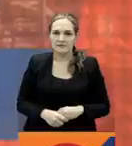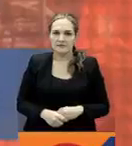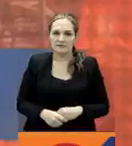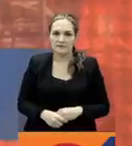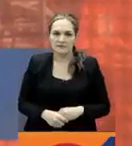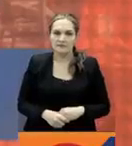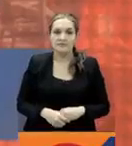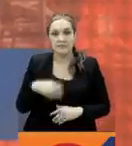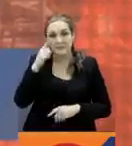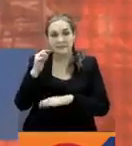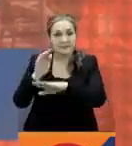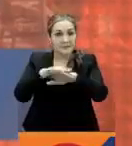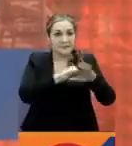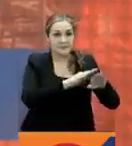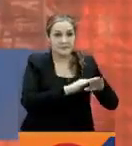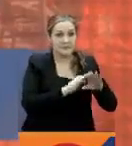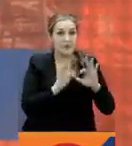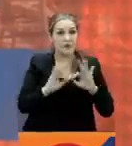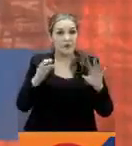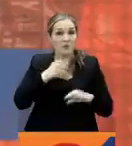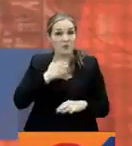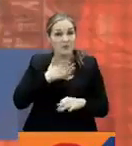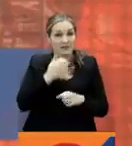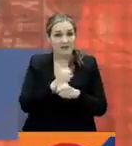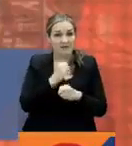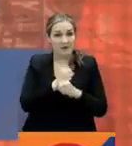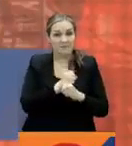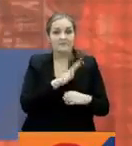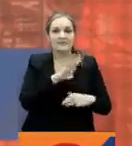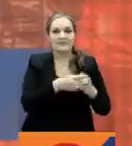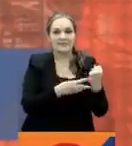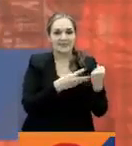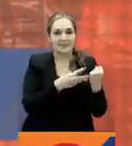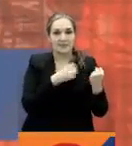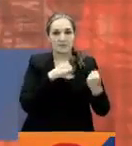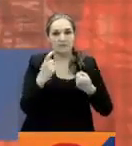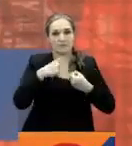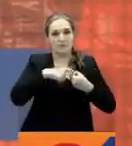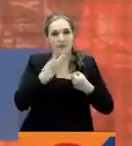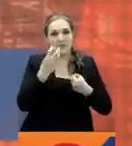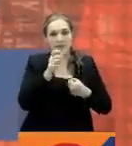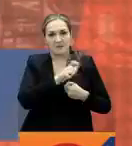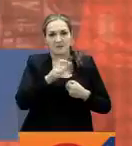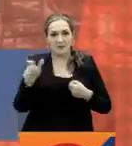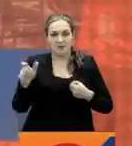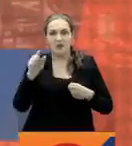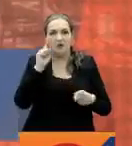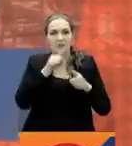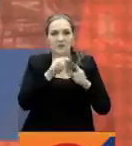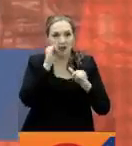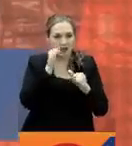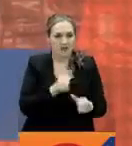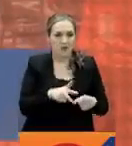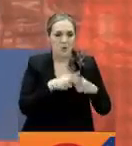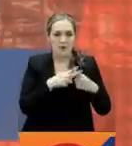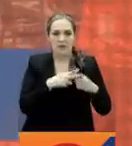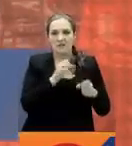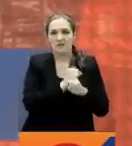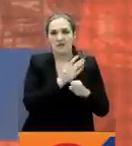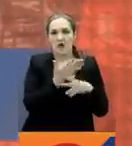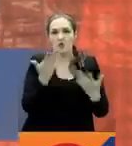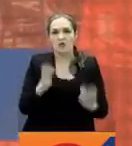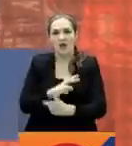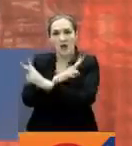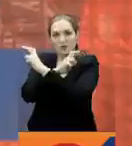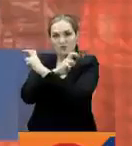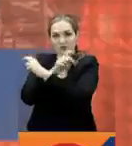Atentos porque en oportunidades de trabajo el SENA está ofreciendo 30 vacantes para que ingenieros mecánicos trabajen en Austria. Lápiz